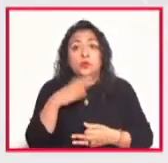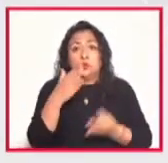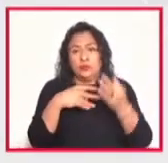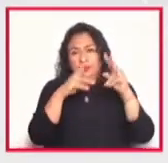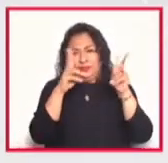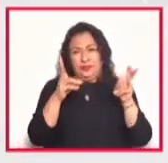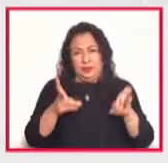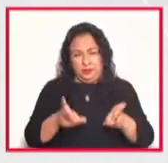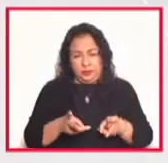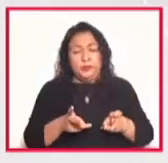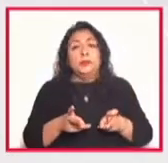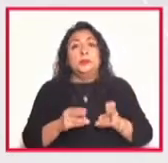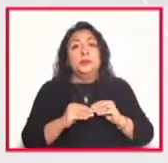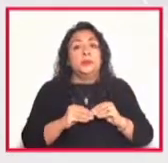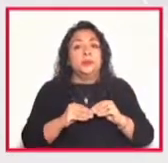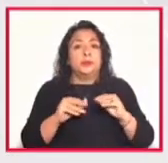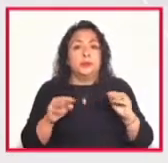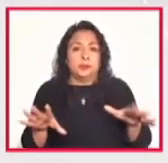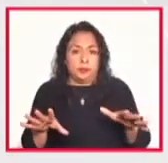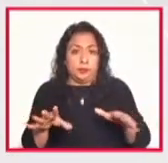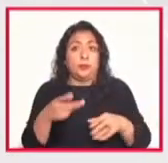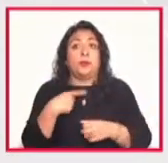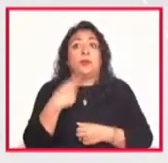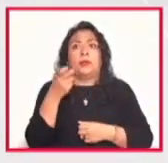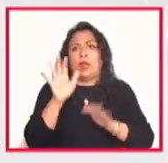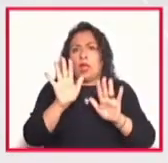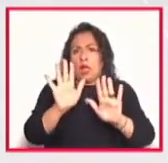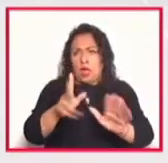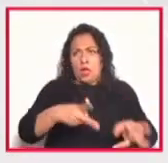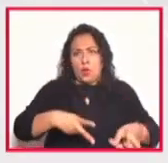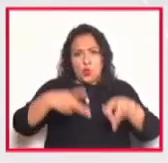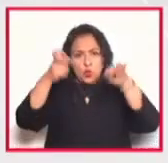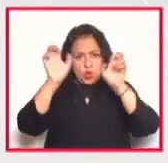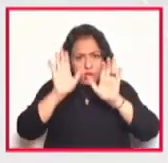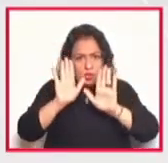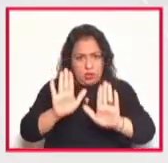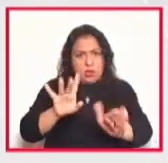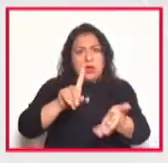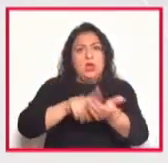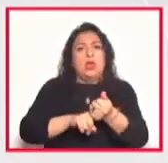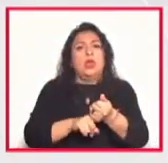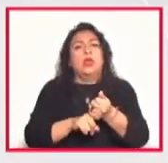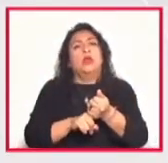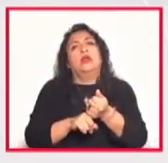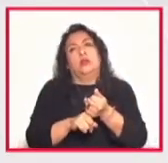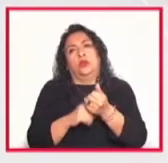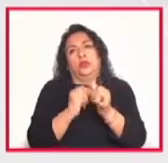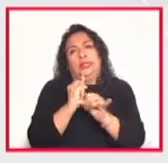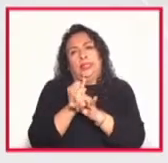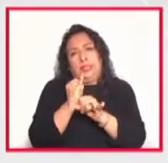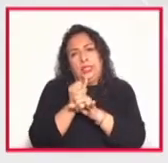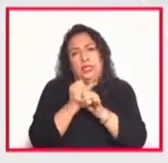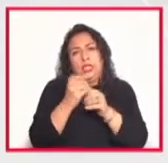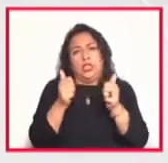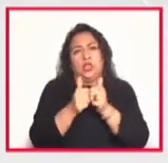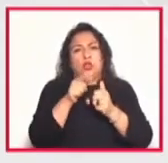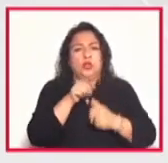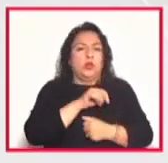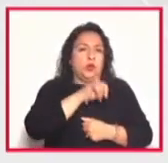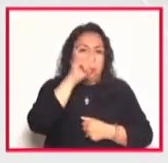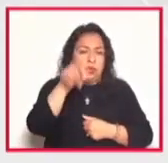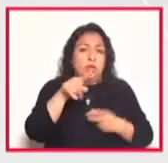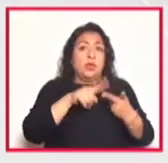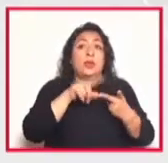serán transmitidos y ahí se quedarán alojados en el bueno en plataforma continua a distancia y en el